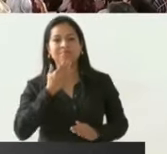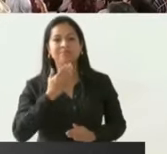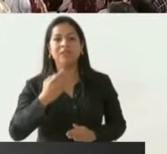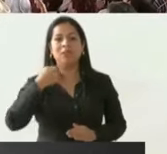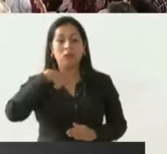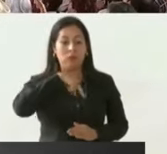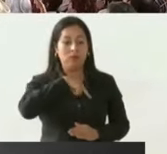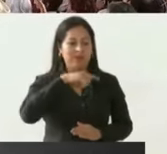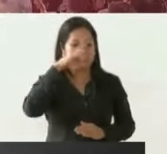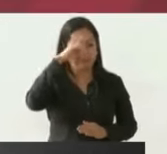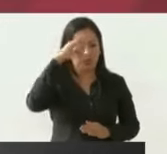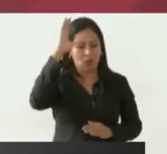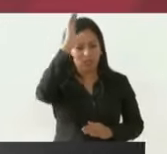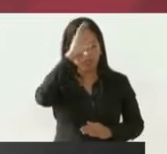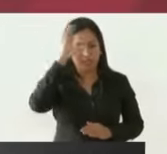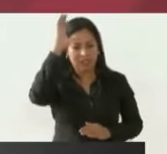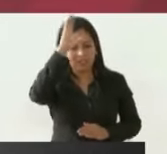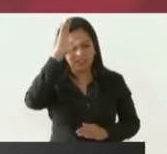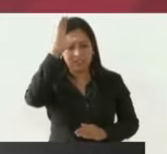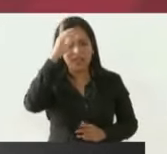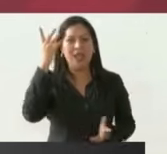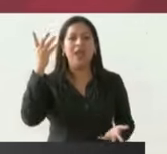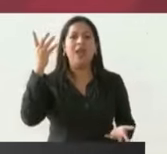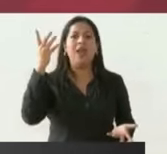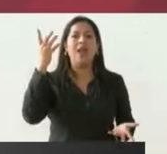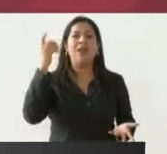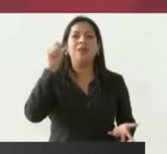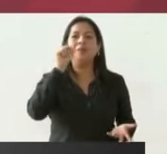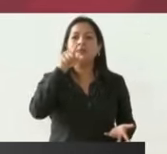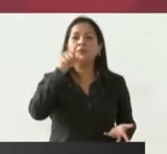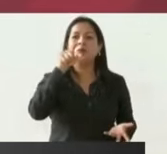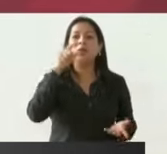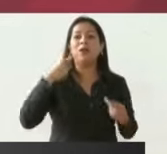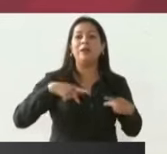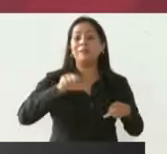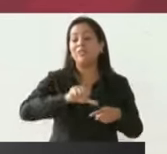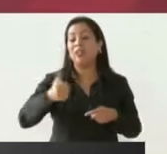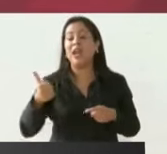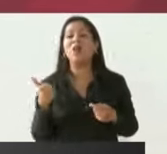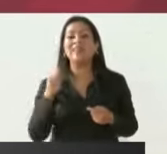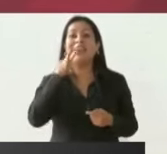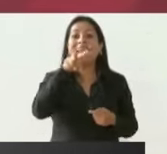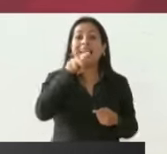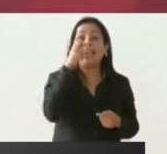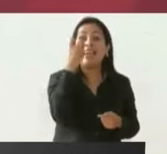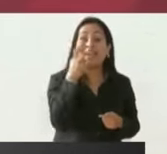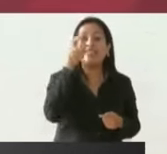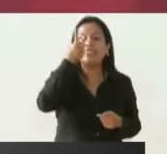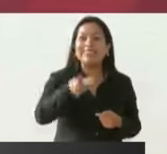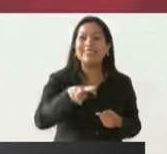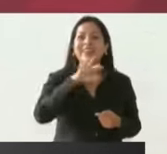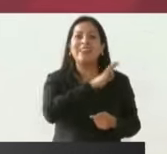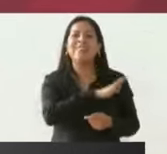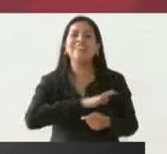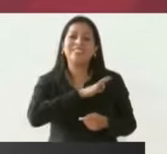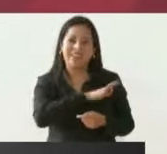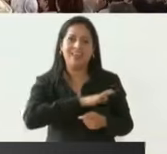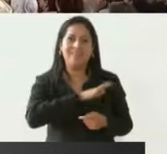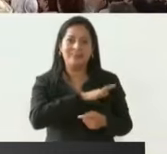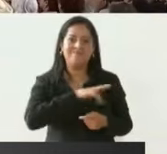nuestra conciencia y estar bien con el prójimo esa es la verdadera felicidad